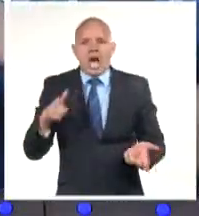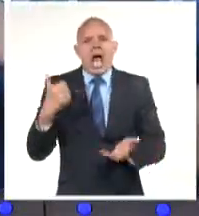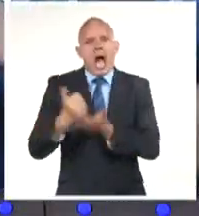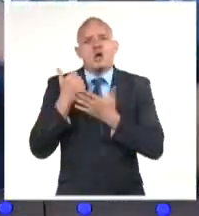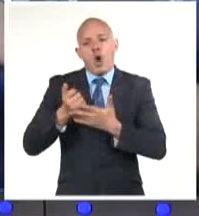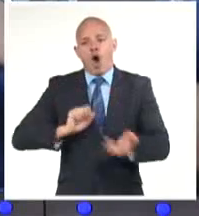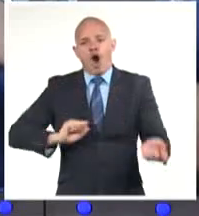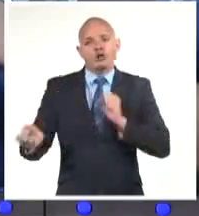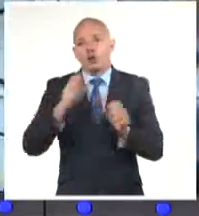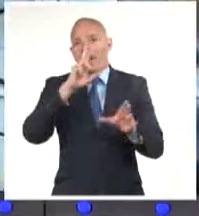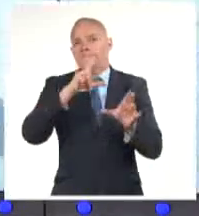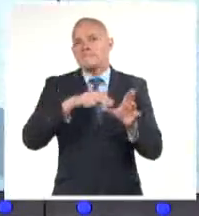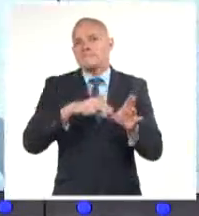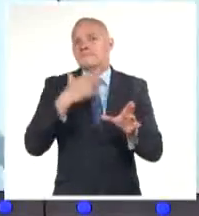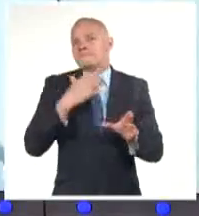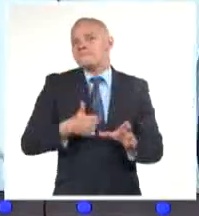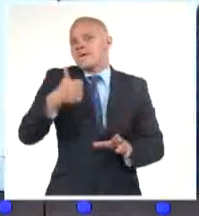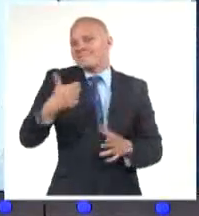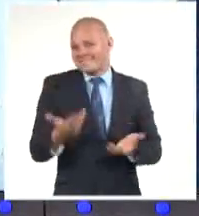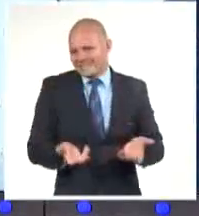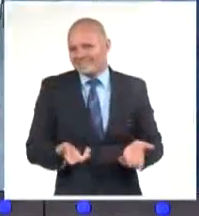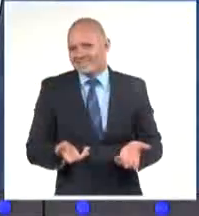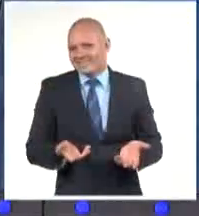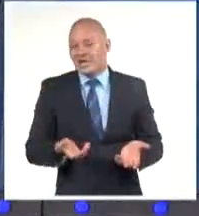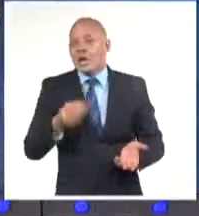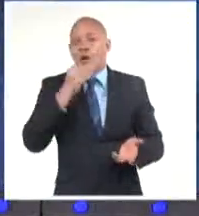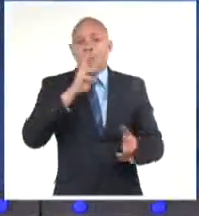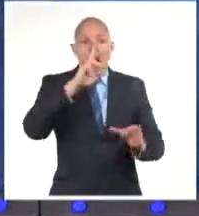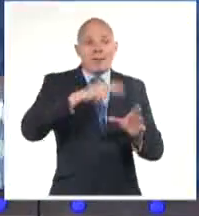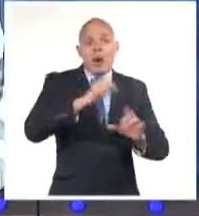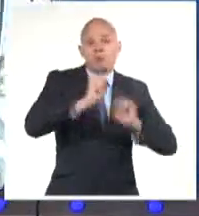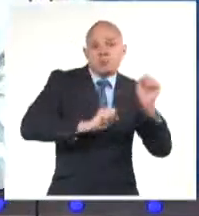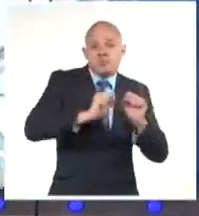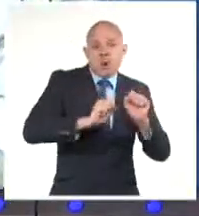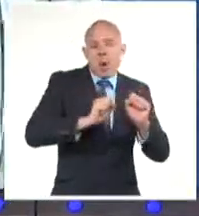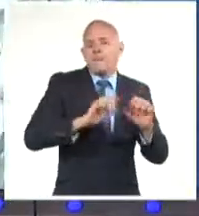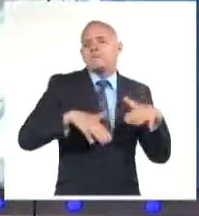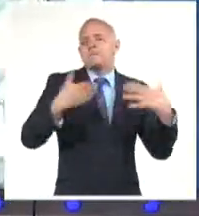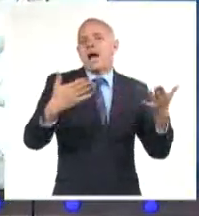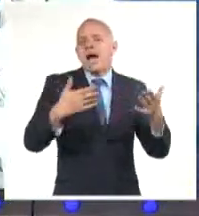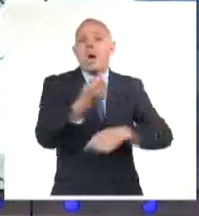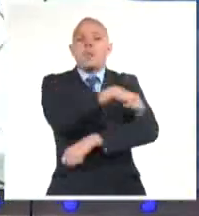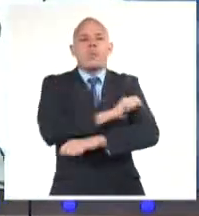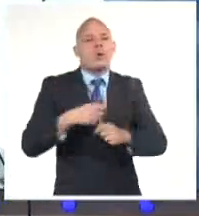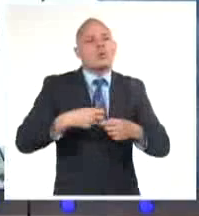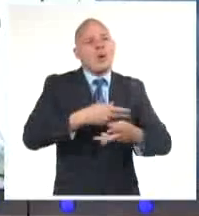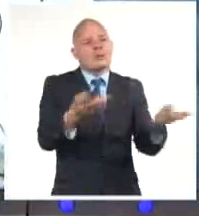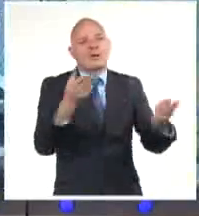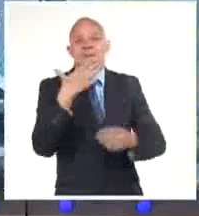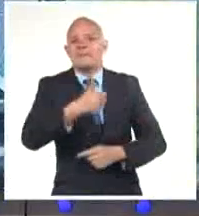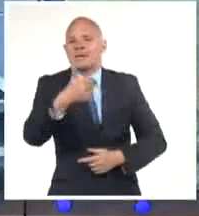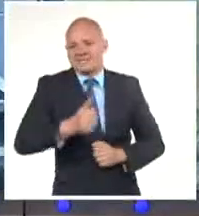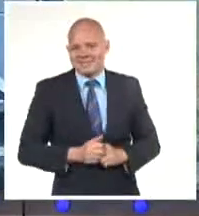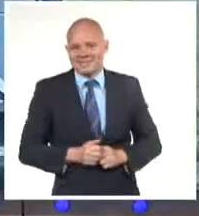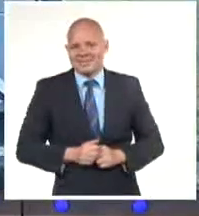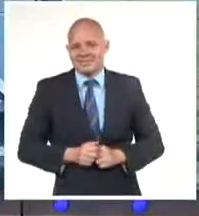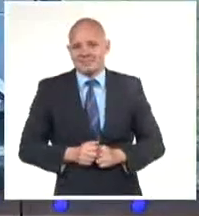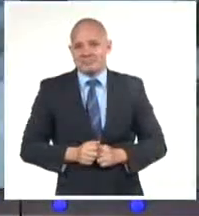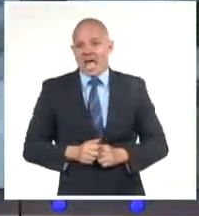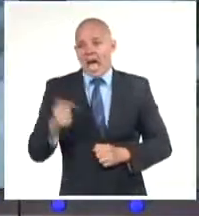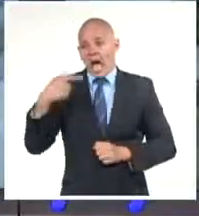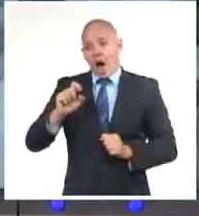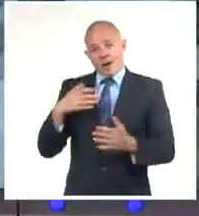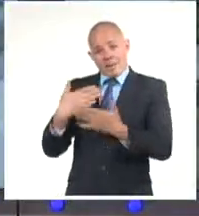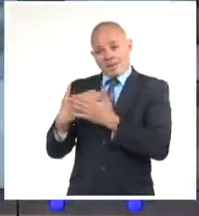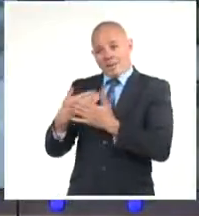sustancial de combustible y de megawatts que algunas entidades, muy pocas todavía, hay que decirlo, les ha dado resultado porque